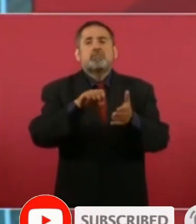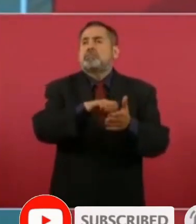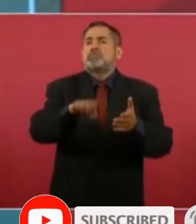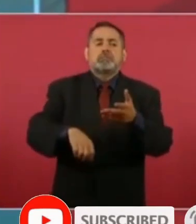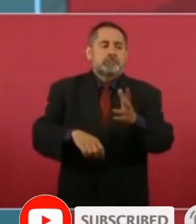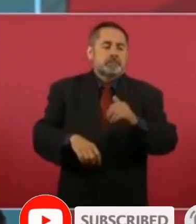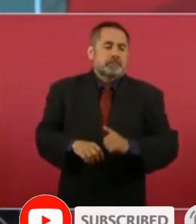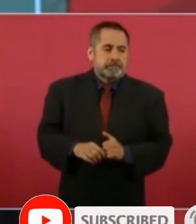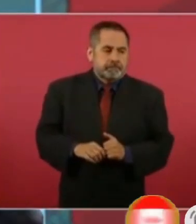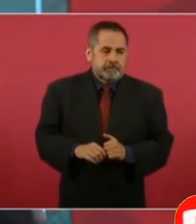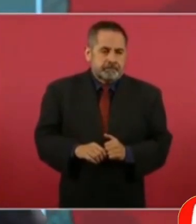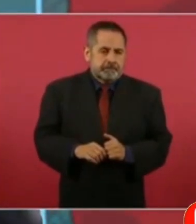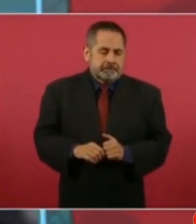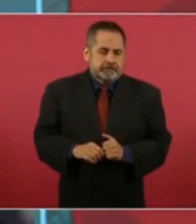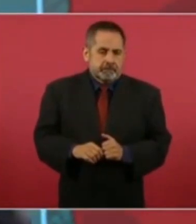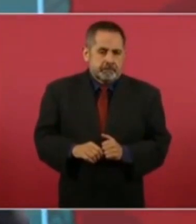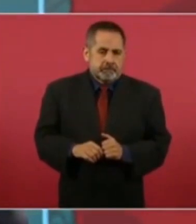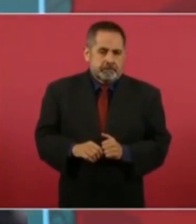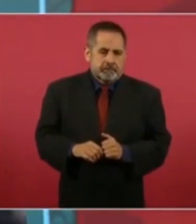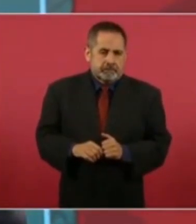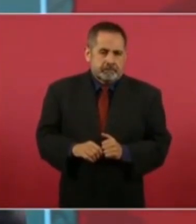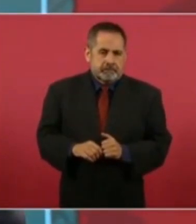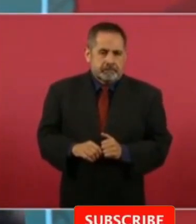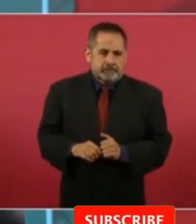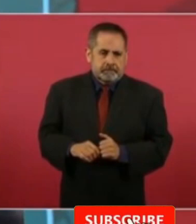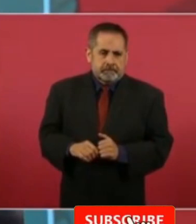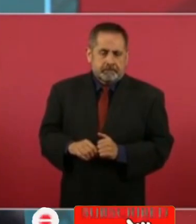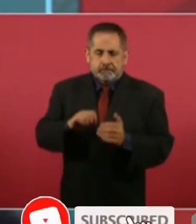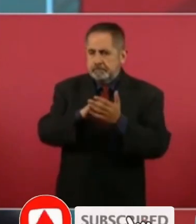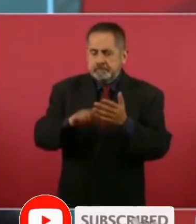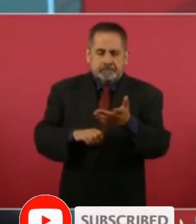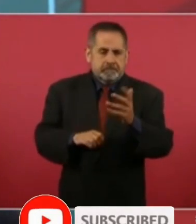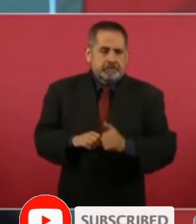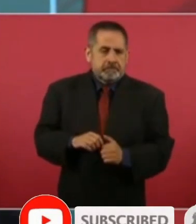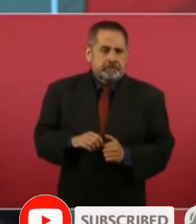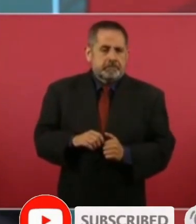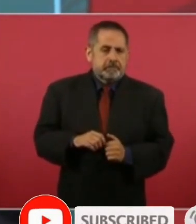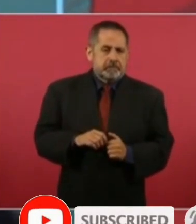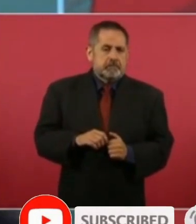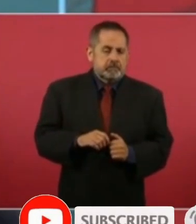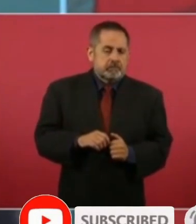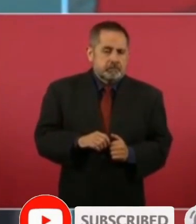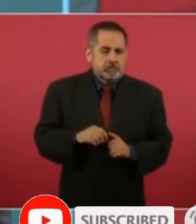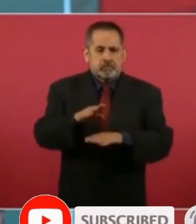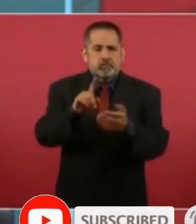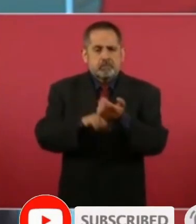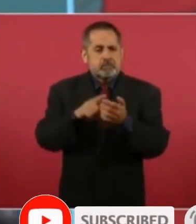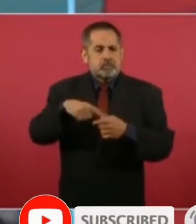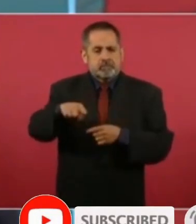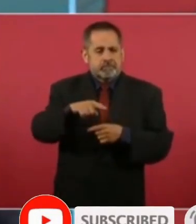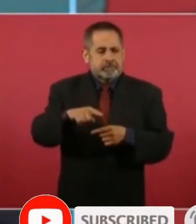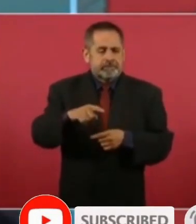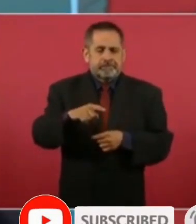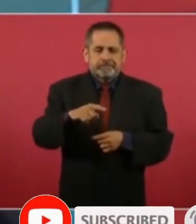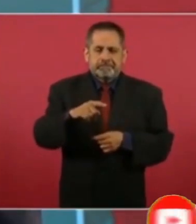es muy difícil que en el caso de combustibles